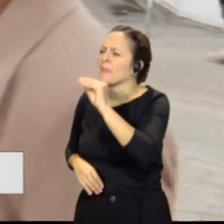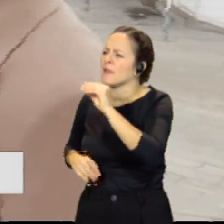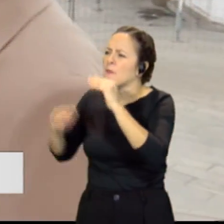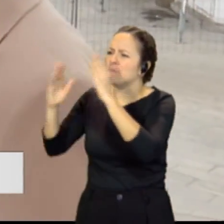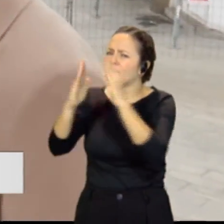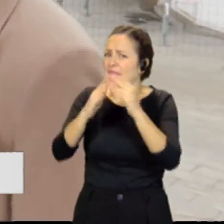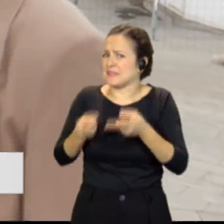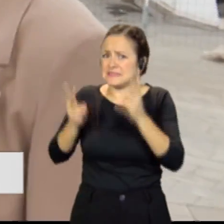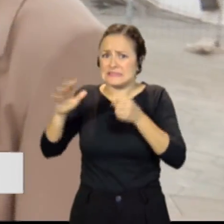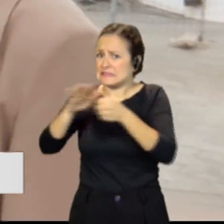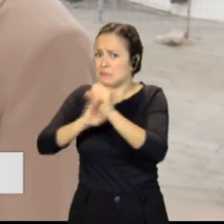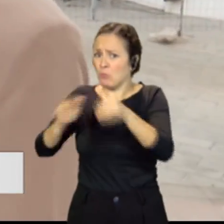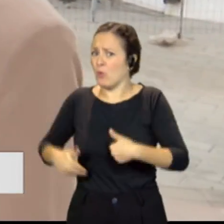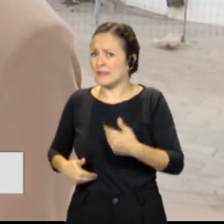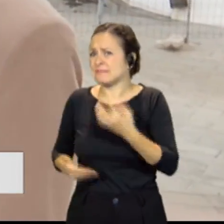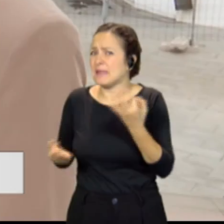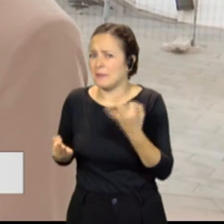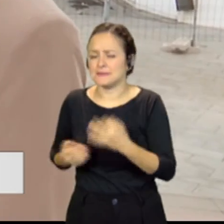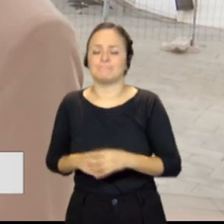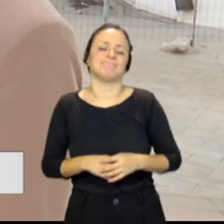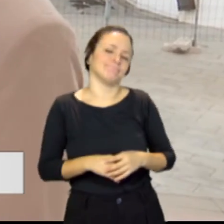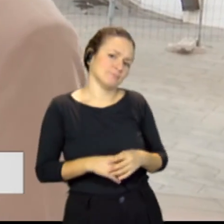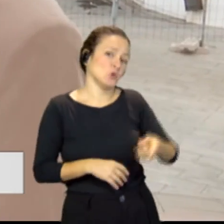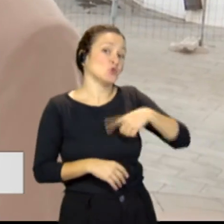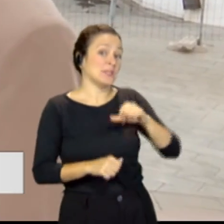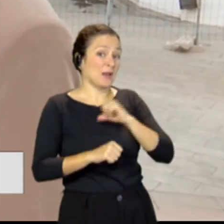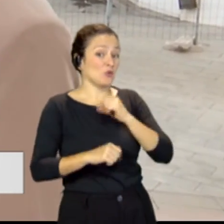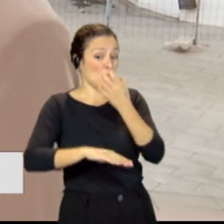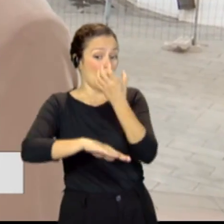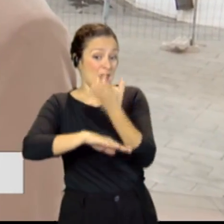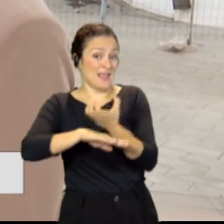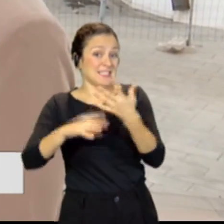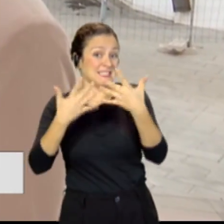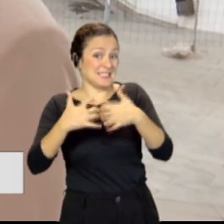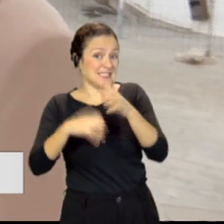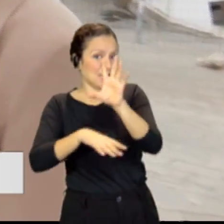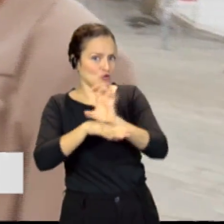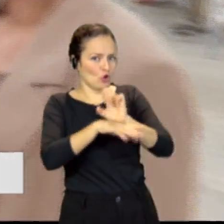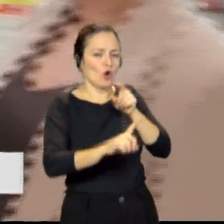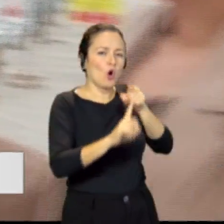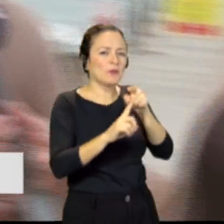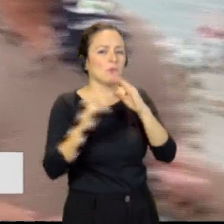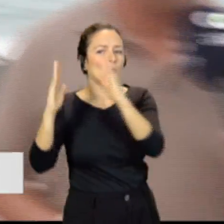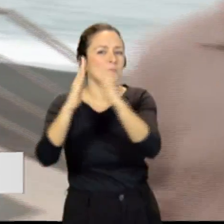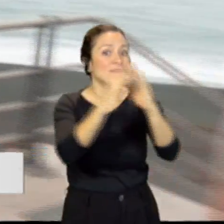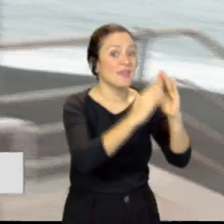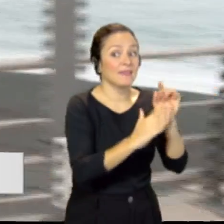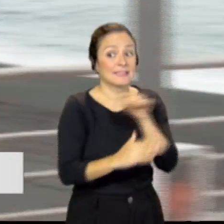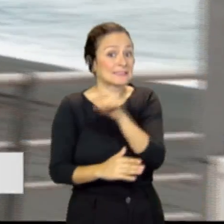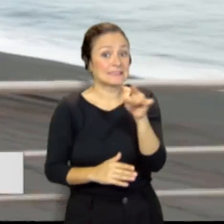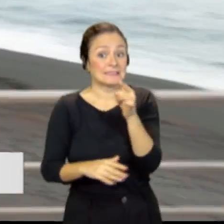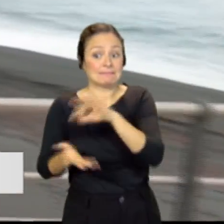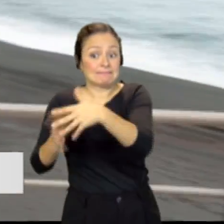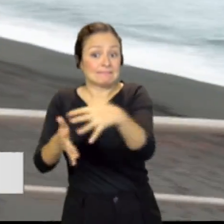autorización? Bueno, estamos a la espera de recibir más sensores para poder monitorizar esas viviendas que aún no lo tienen.